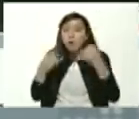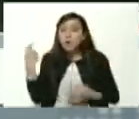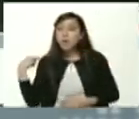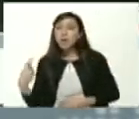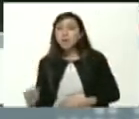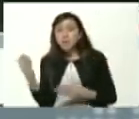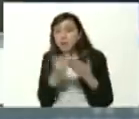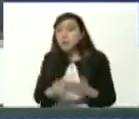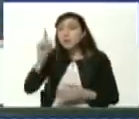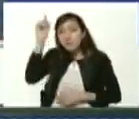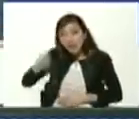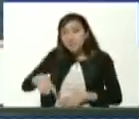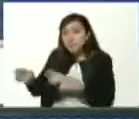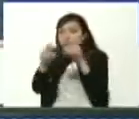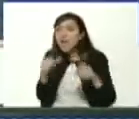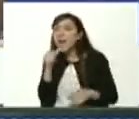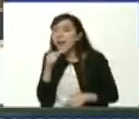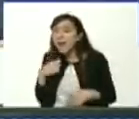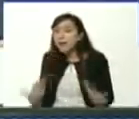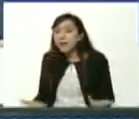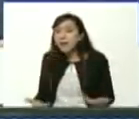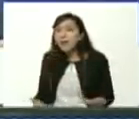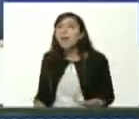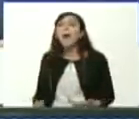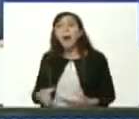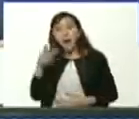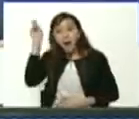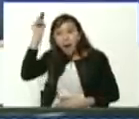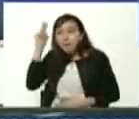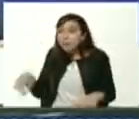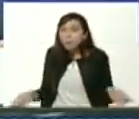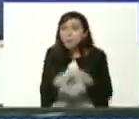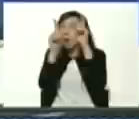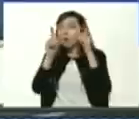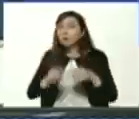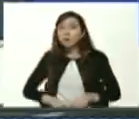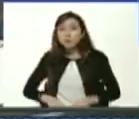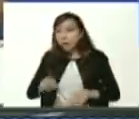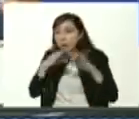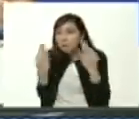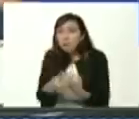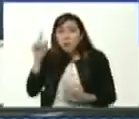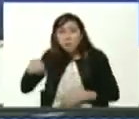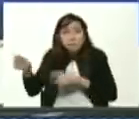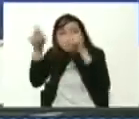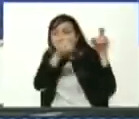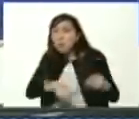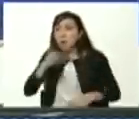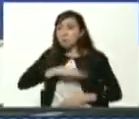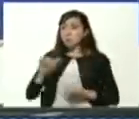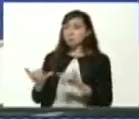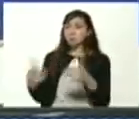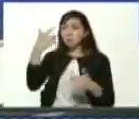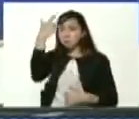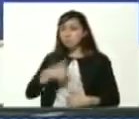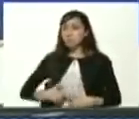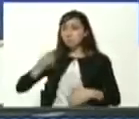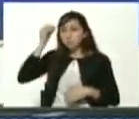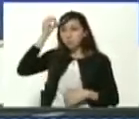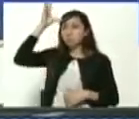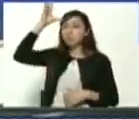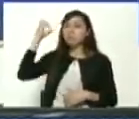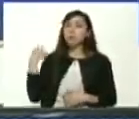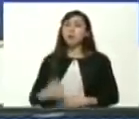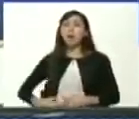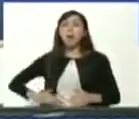enseñan ¿a quién le enseñan? al maestro a la maestra a la familia a la sociedad a ustedes mismos es un